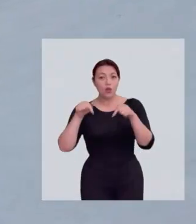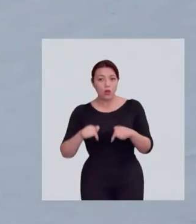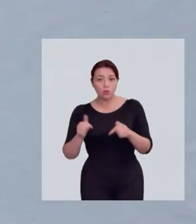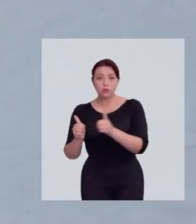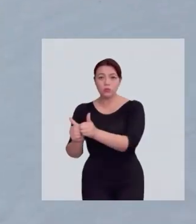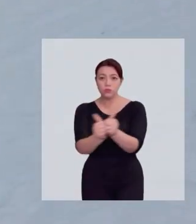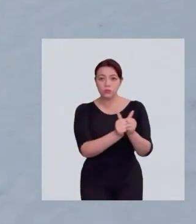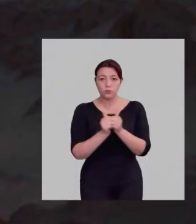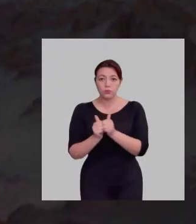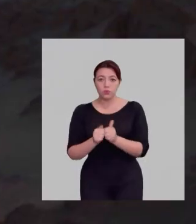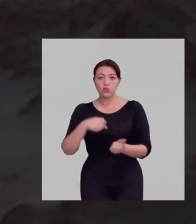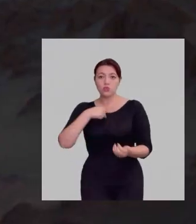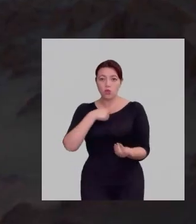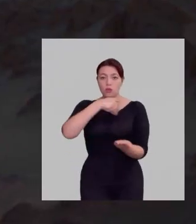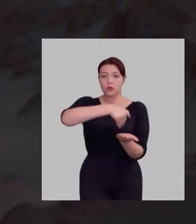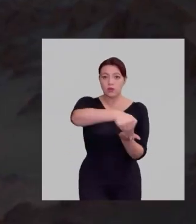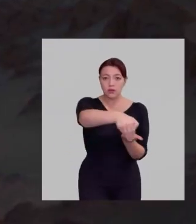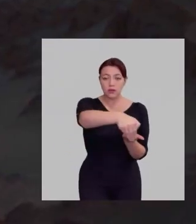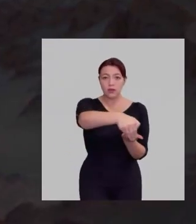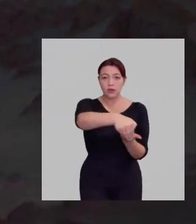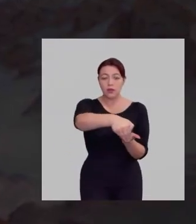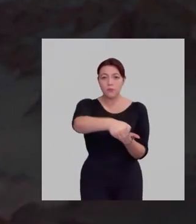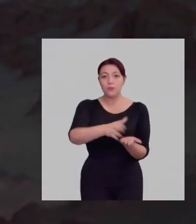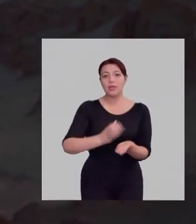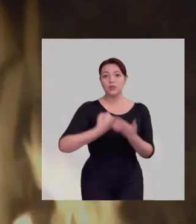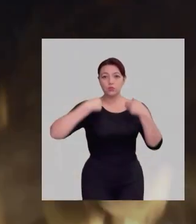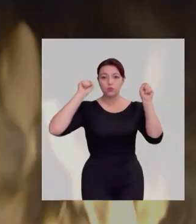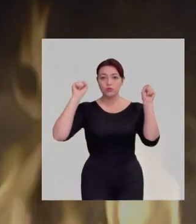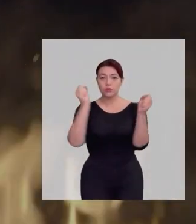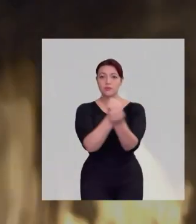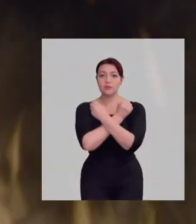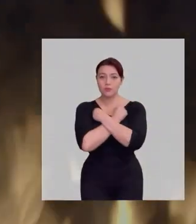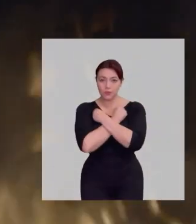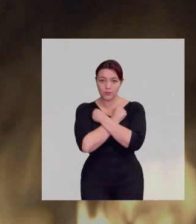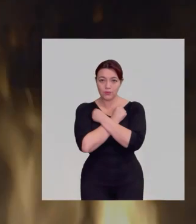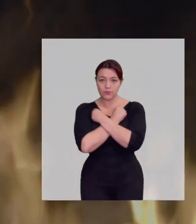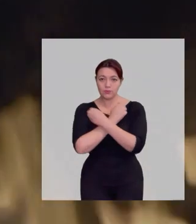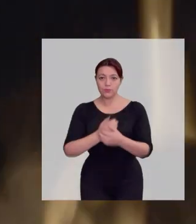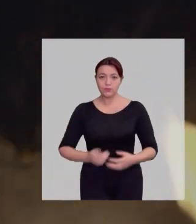todos juntos. Voy a rechazar porque será el triunfo del amor.